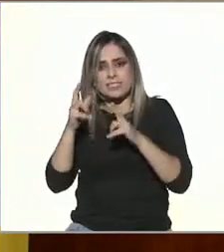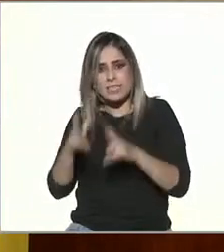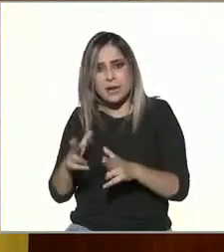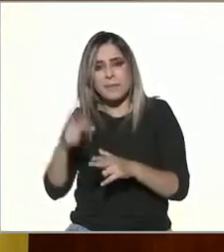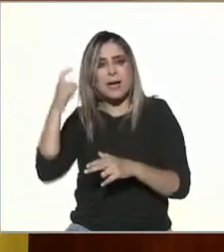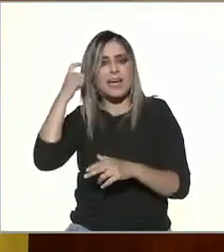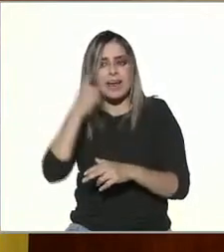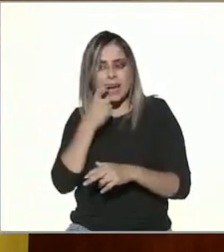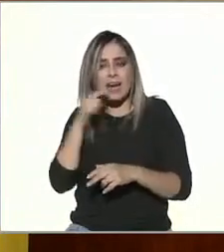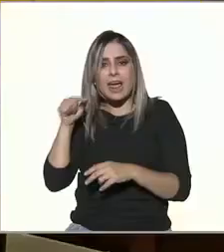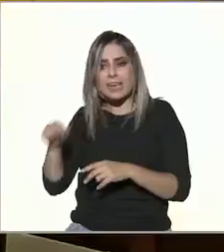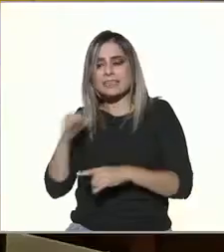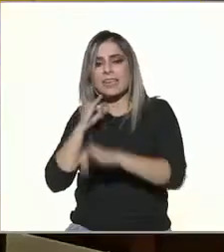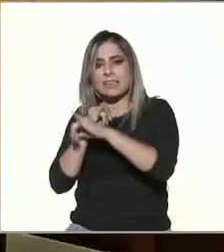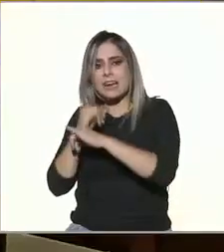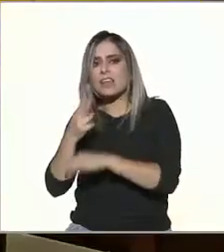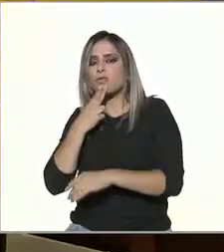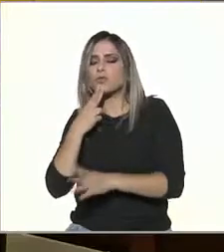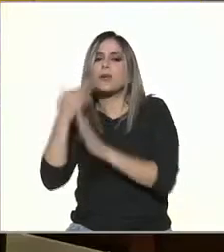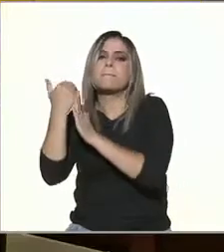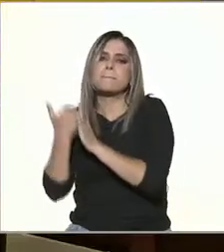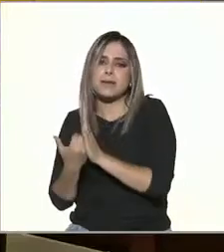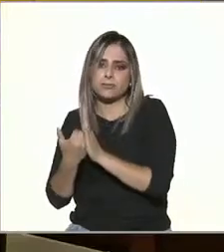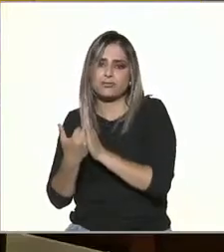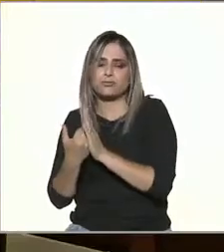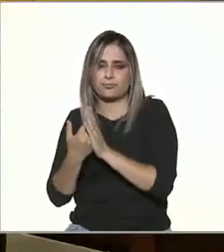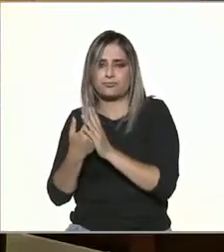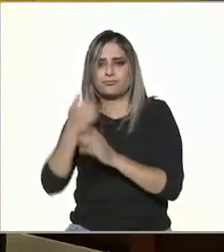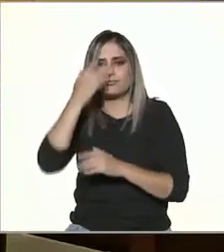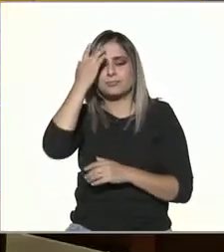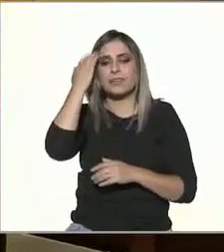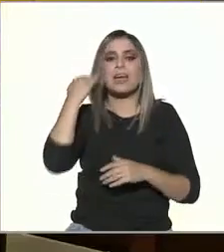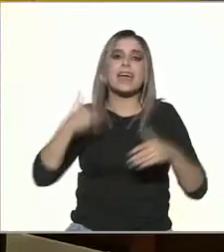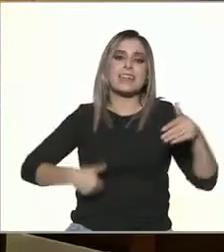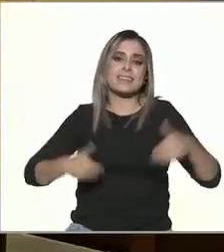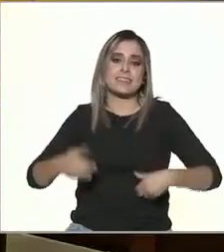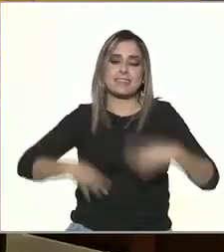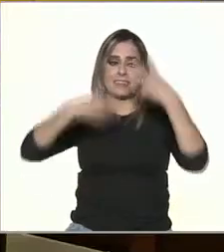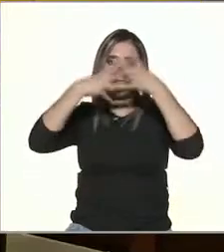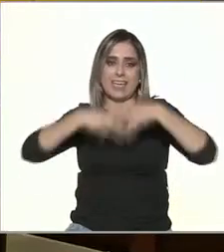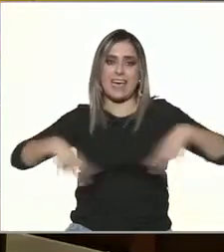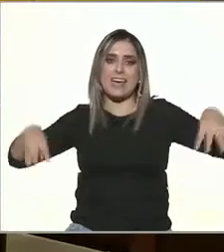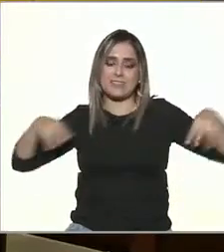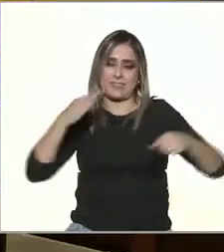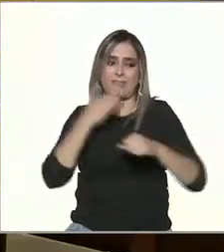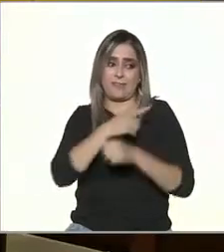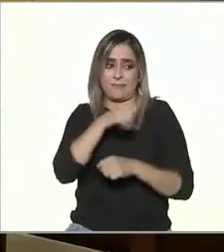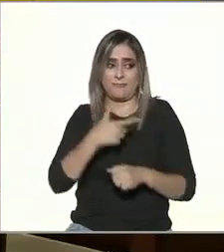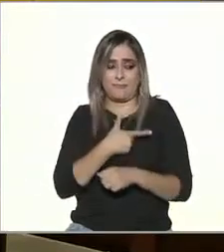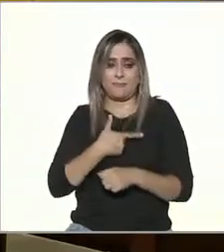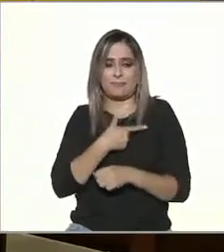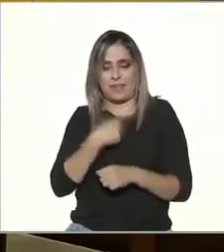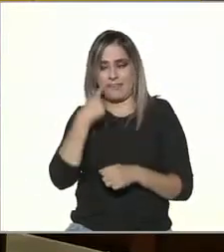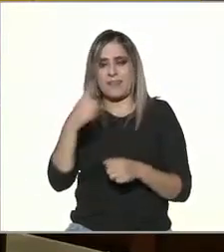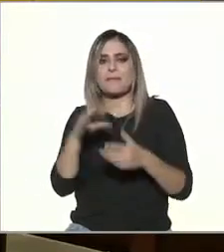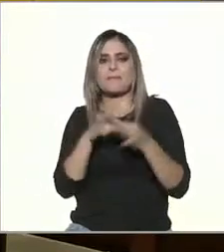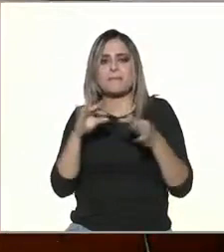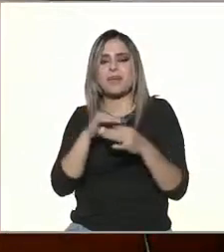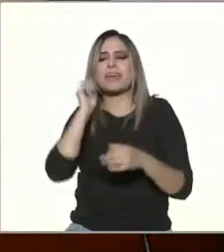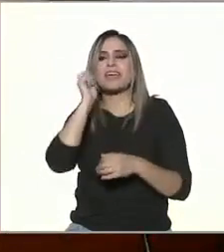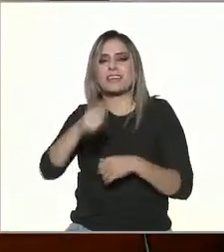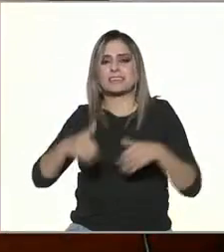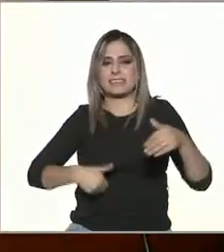los indicadores son bastante más bajos muy bien nos vamos al teatro les gusta vamos a a ver qué nos preparó